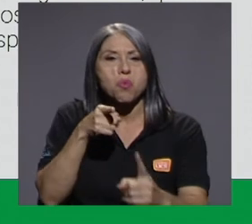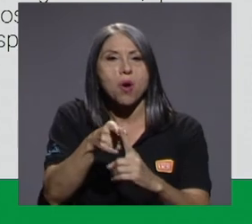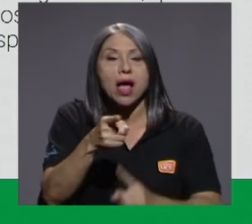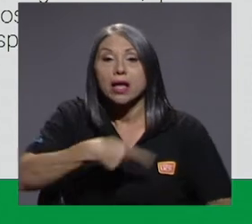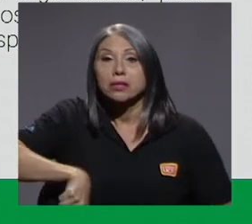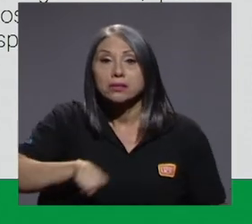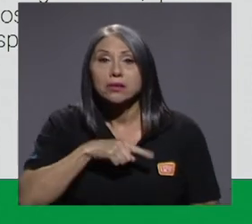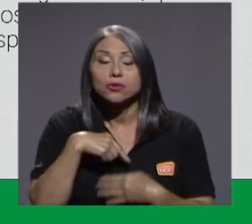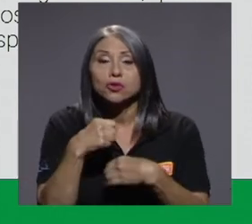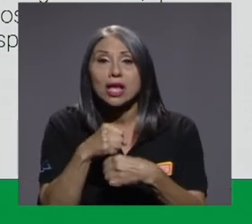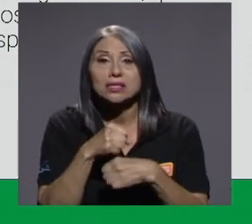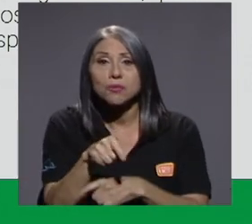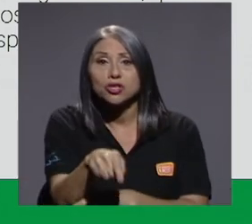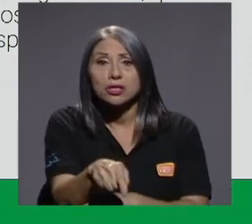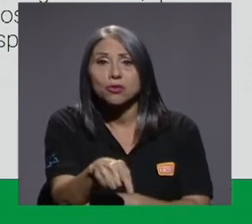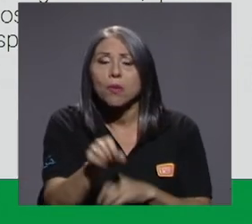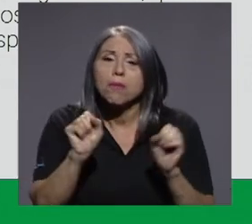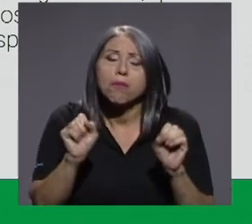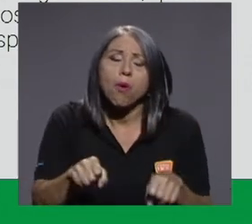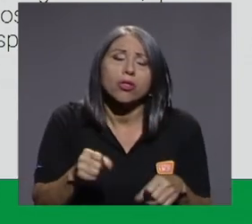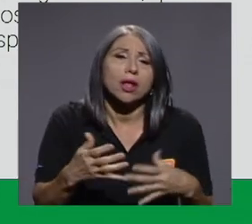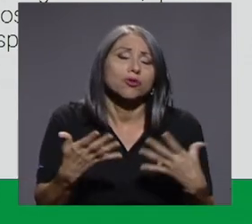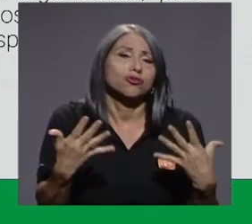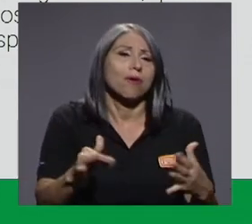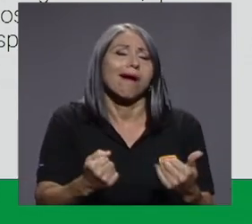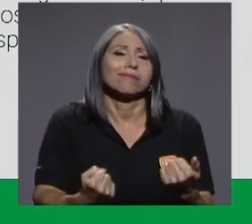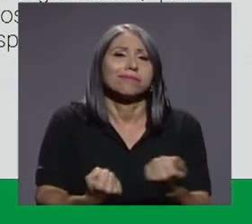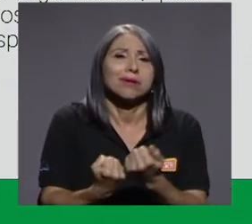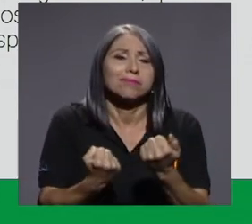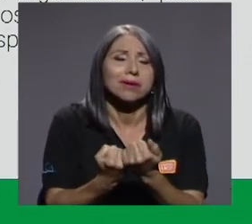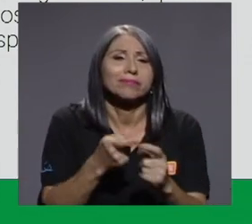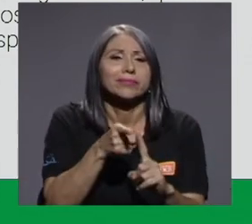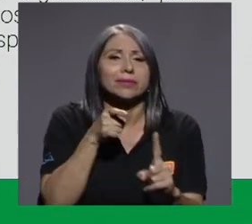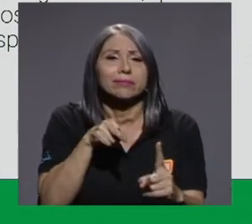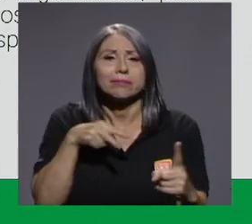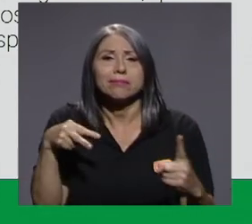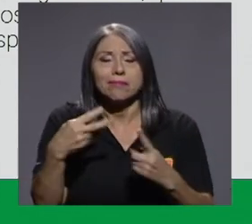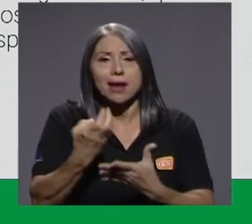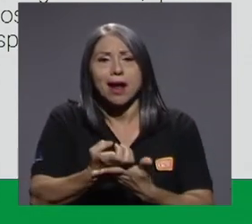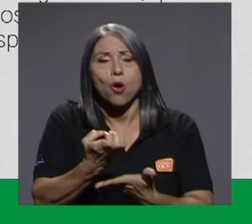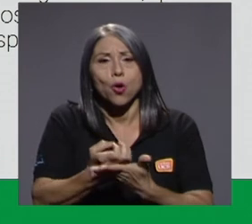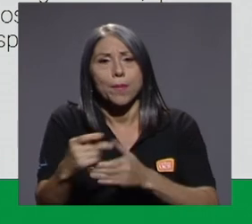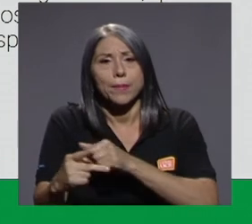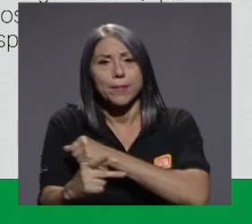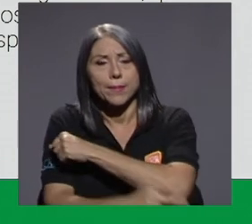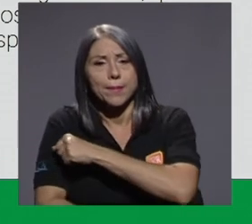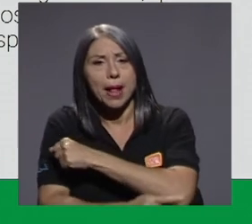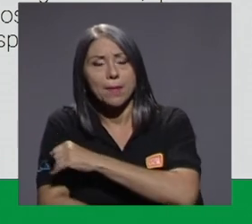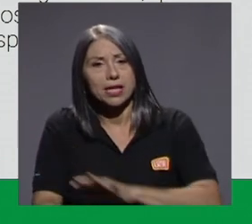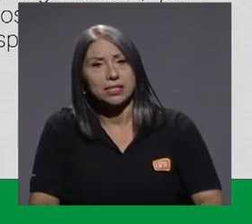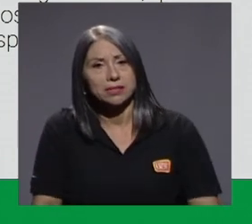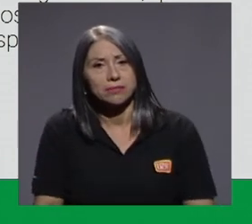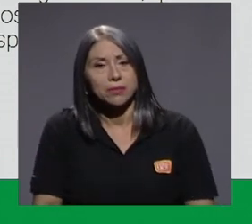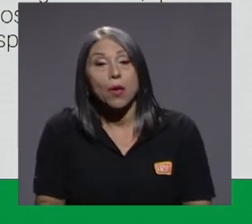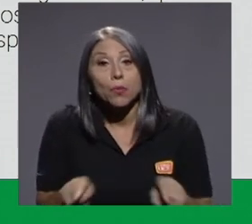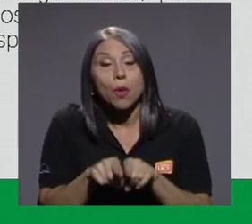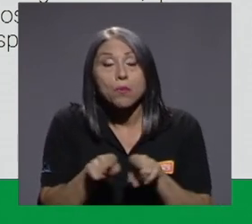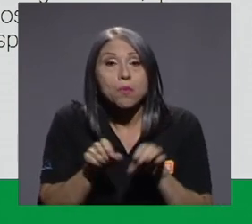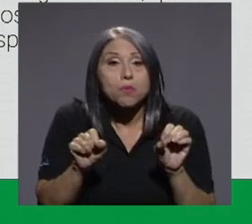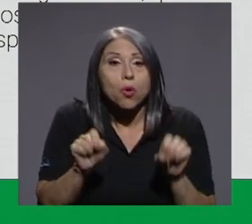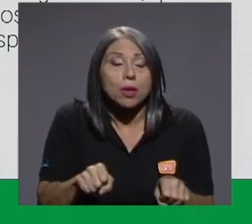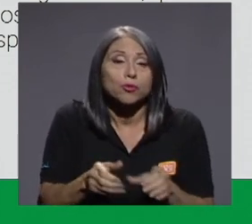imagínense todo lo que podríamos solventar desde la perspectiva de la economía del país. Incluso podríamos